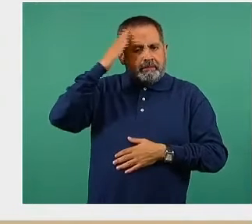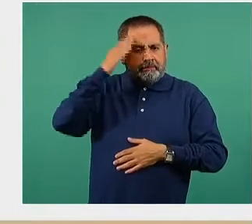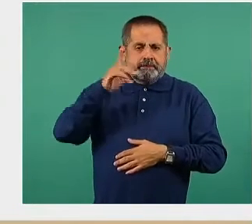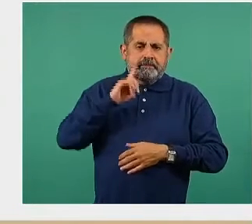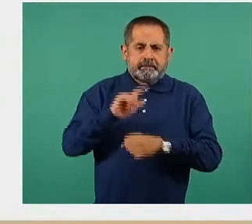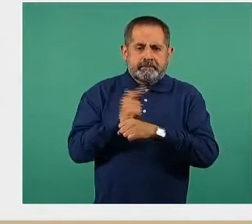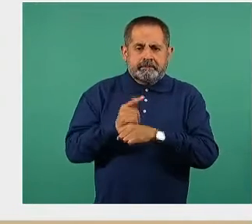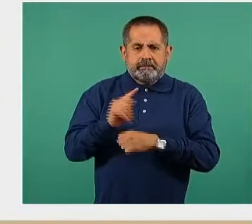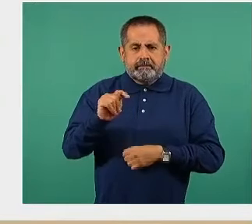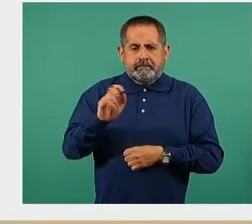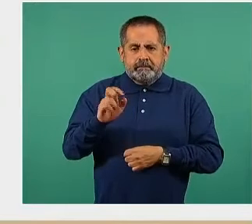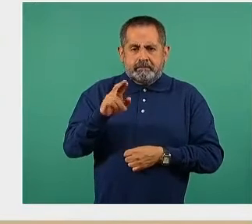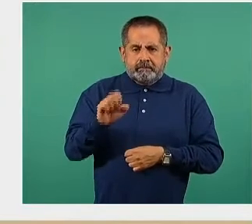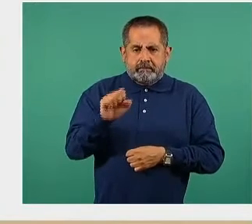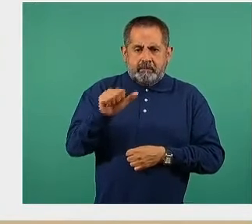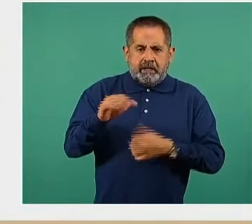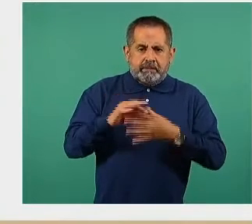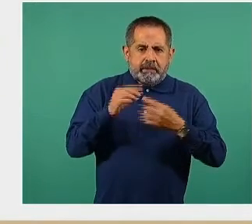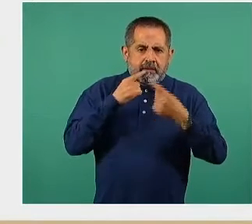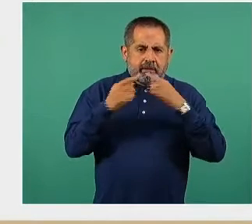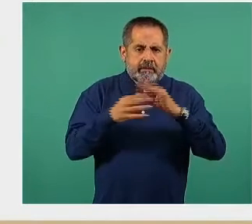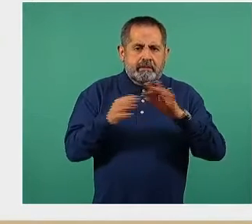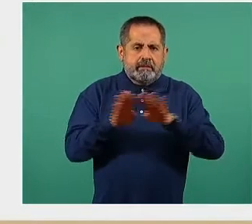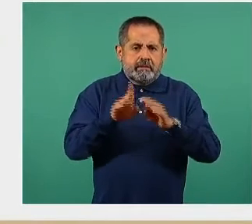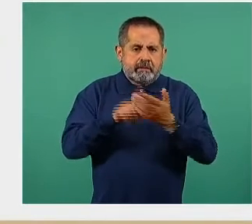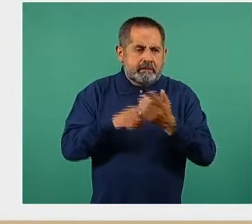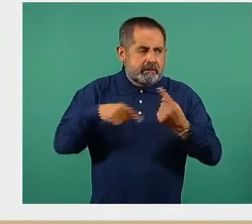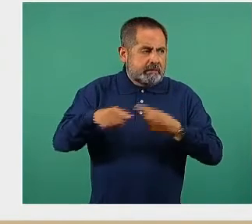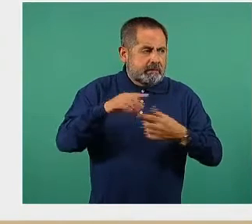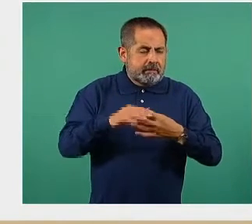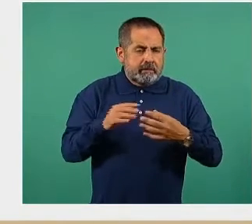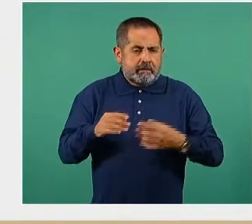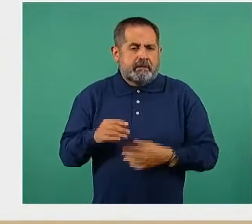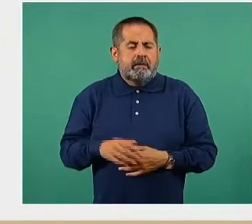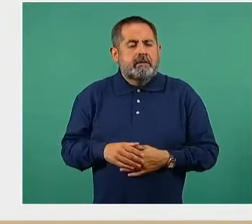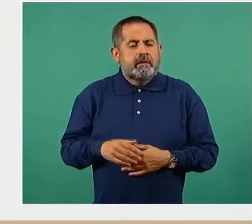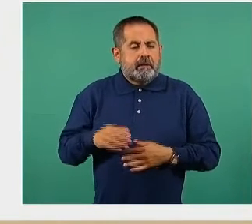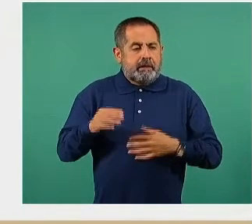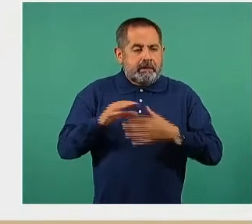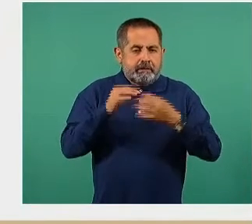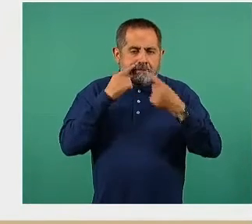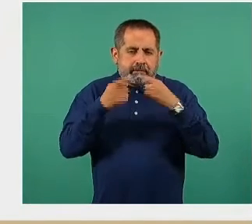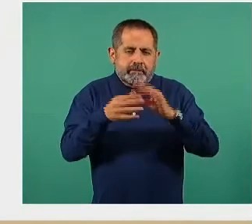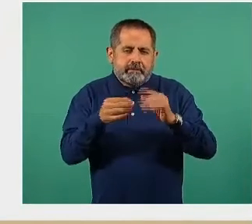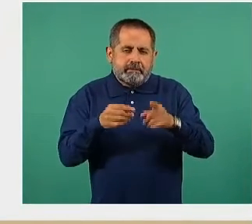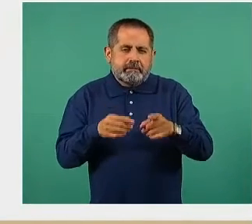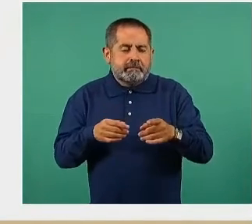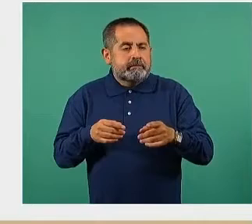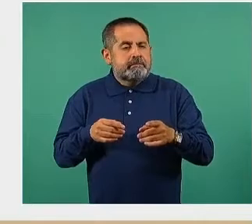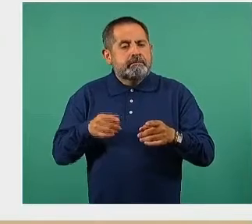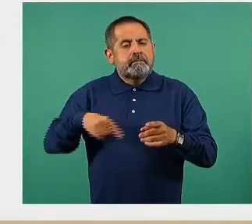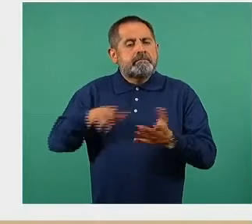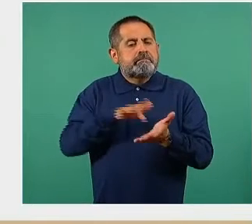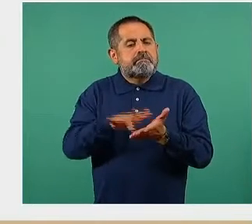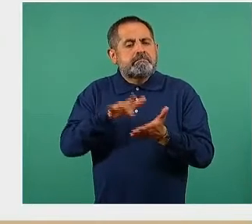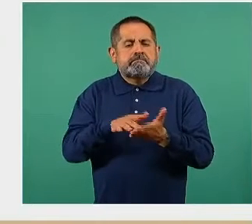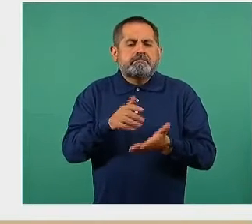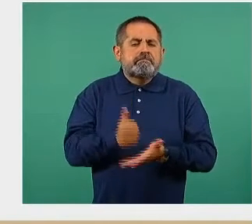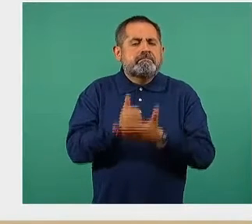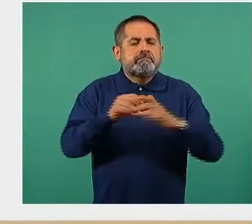la licenciada Teresa Escorza Chávez, se me ha apoyado en tener a todas estas